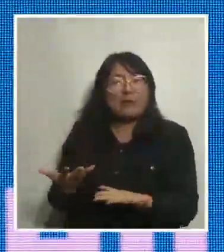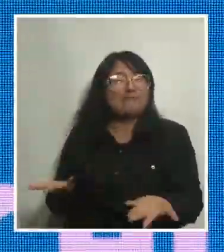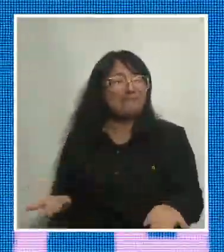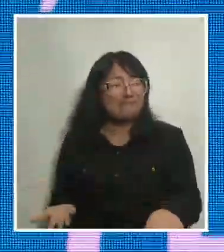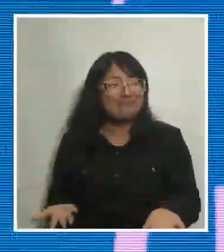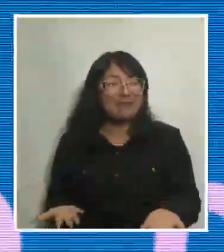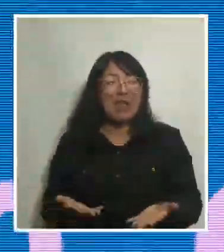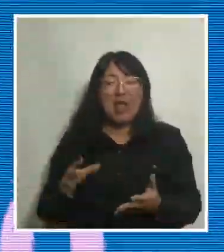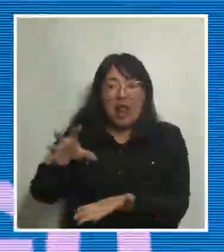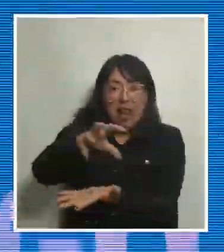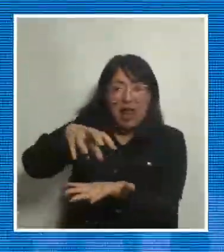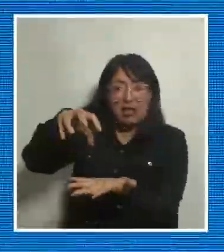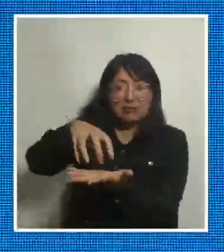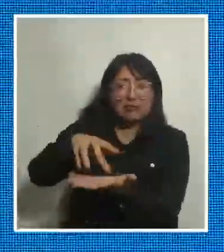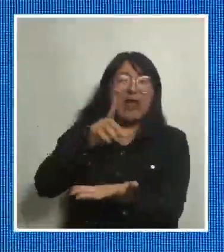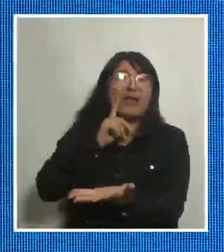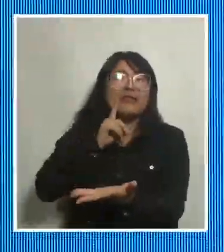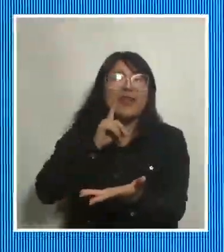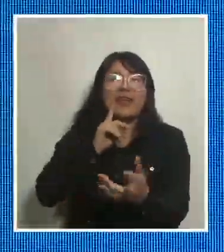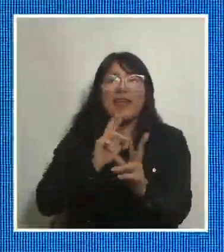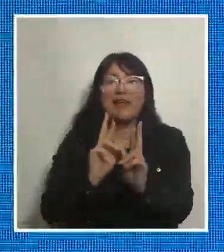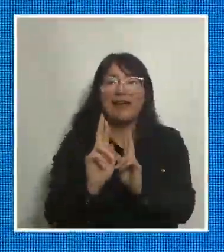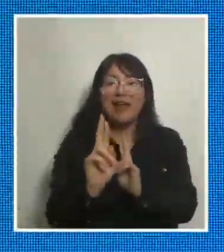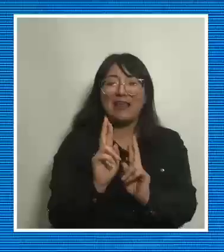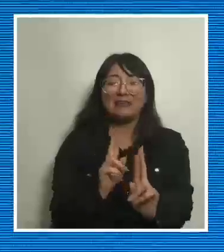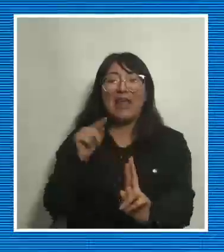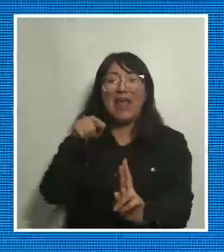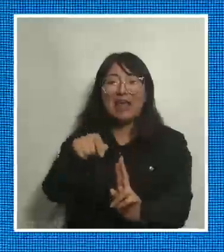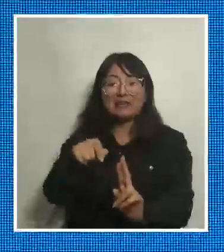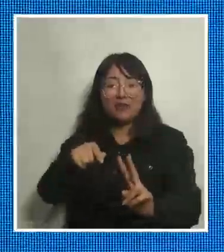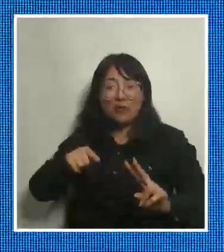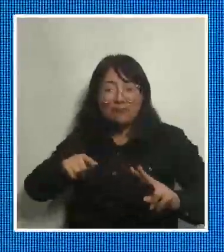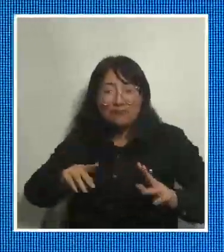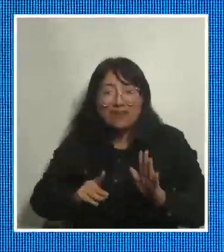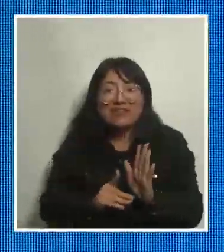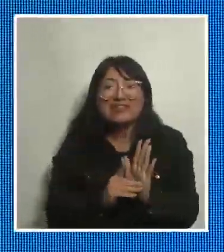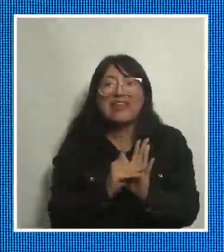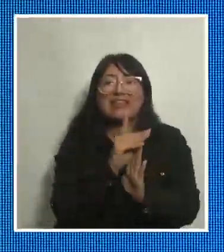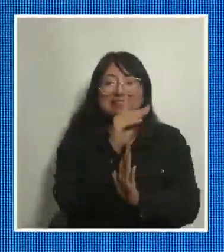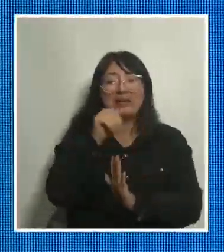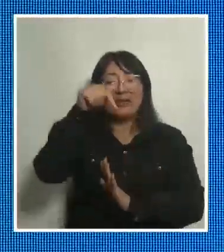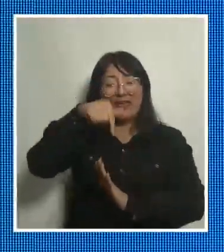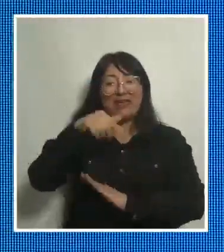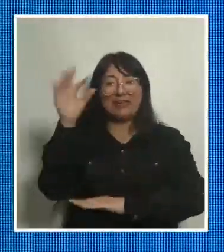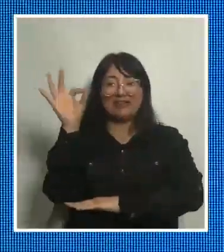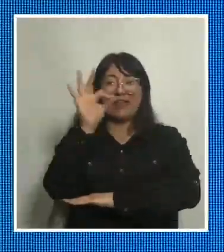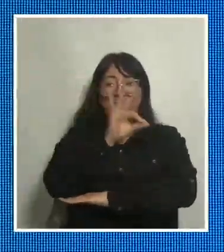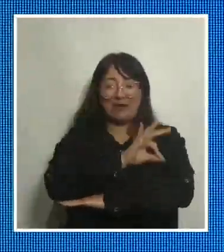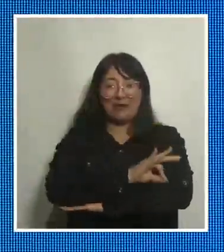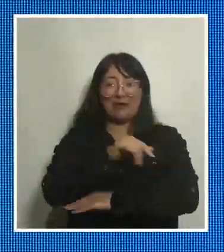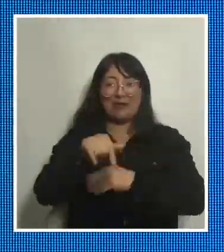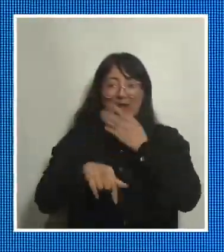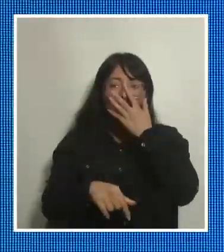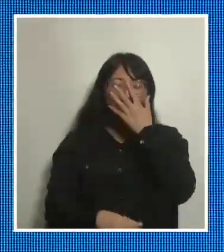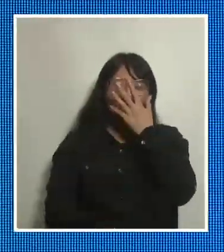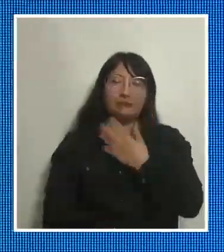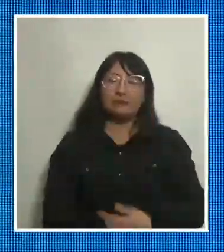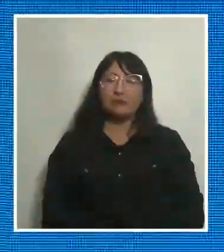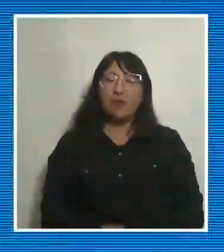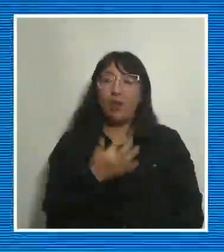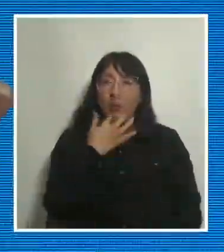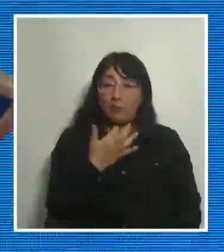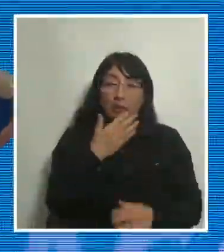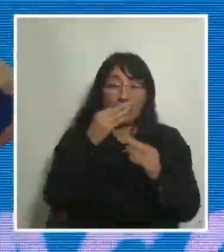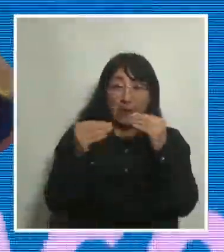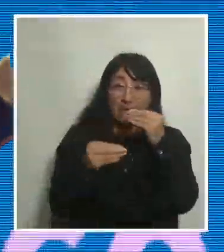Las ciudades tienen obligaciones. Y eso es lo que estamos construyendo a partir de este seminario donde hablamos de áreas metropolitanas. Porque